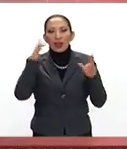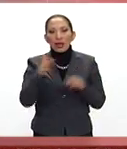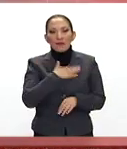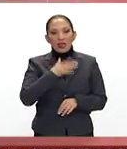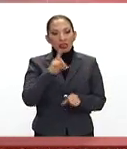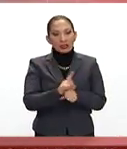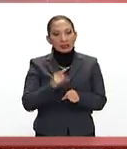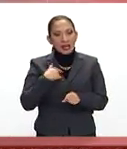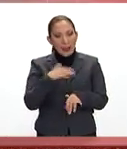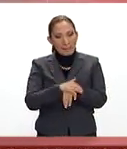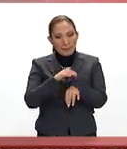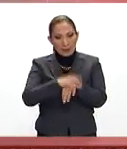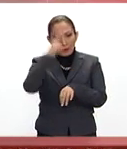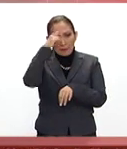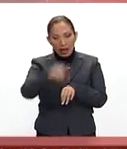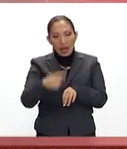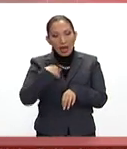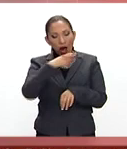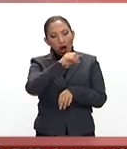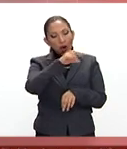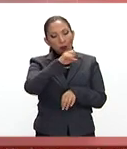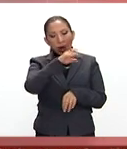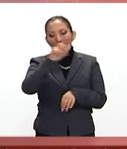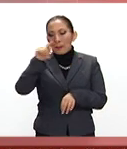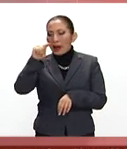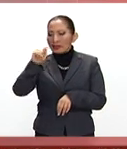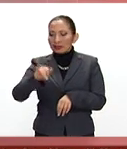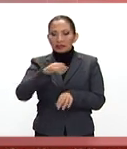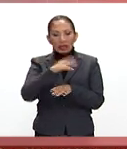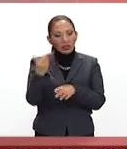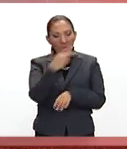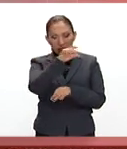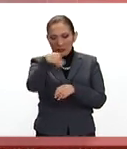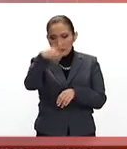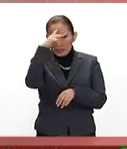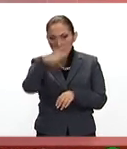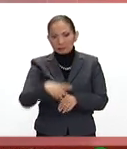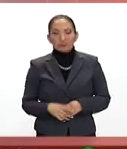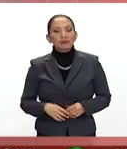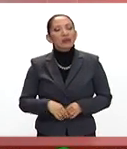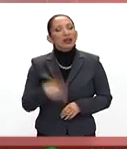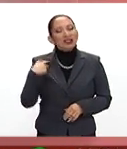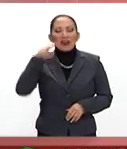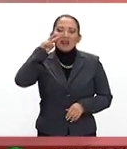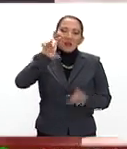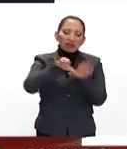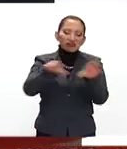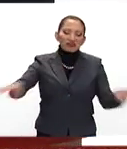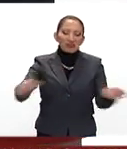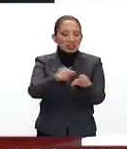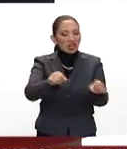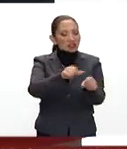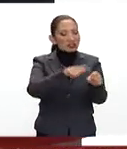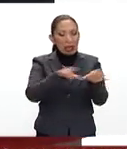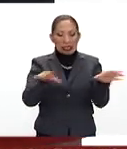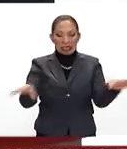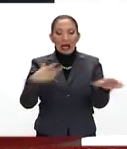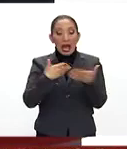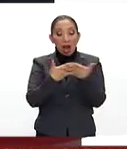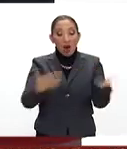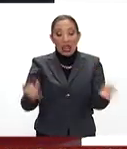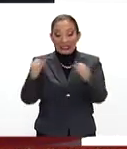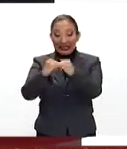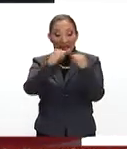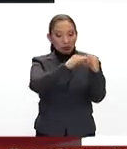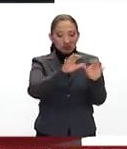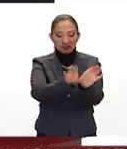días, saludos para ustedes, Omar, Pati y a todos allá en México. Gracias, hemos visto una división social, ahora vemos una división